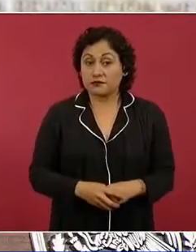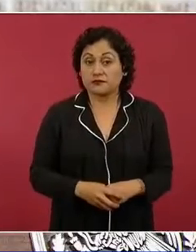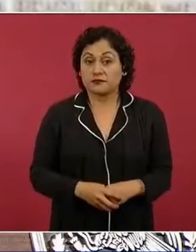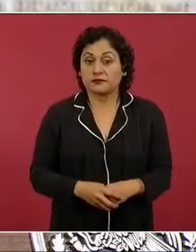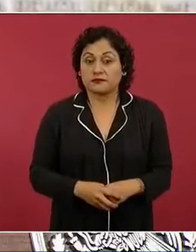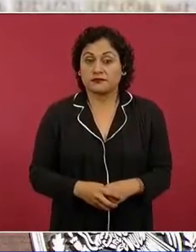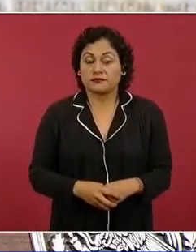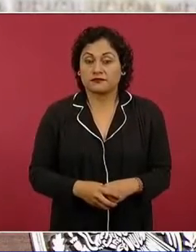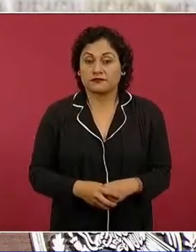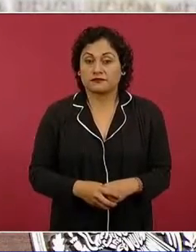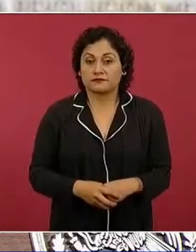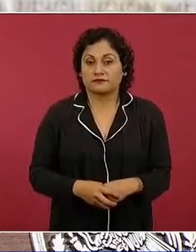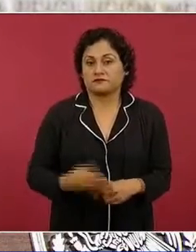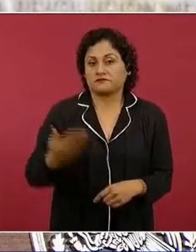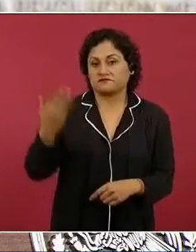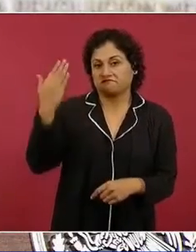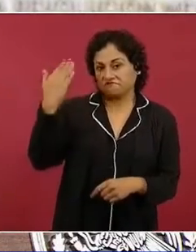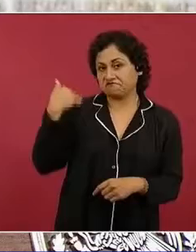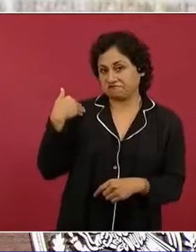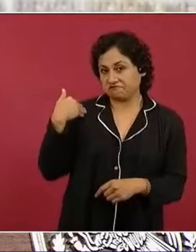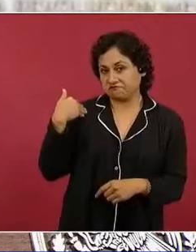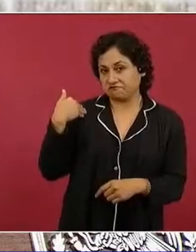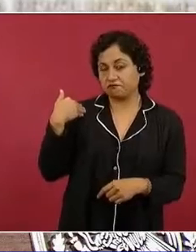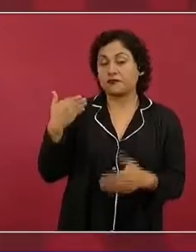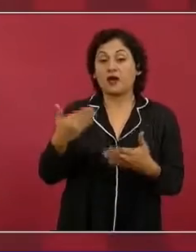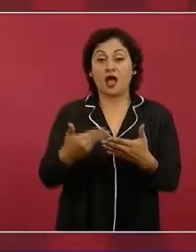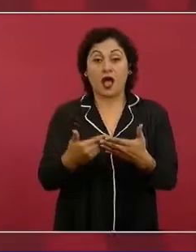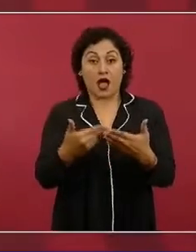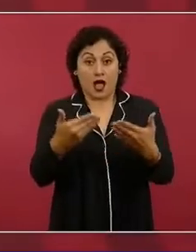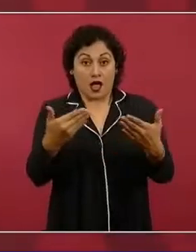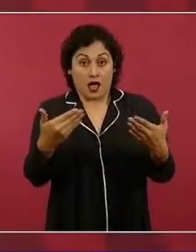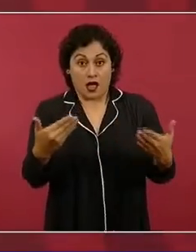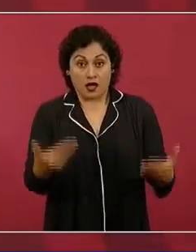ahora estamos